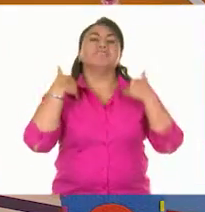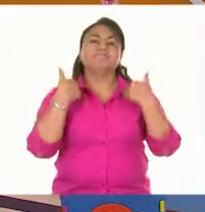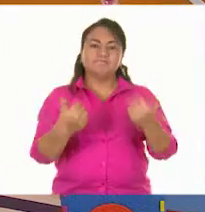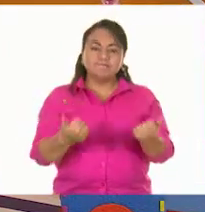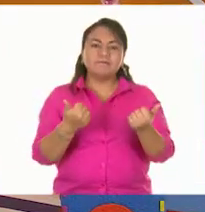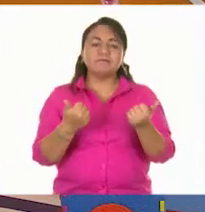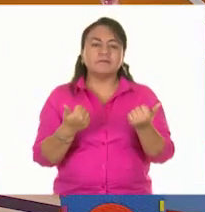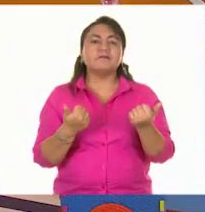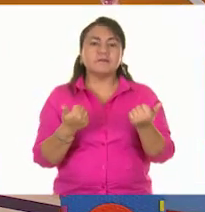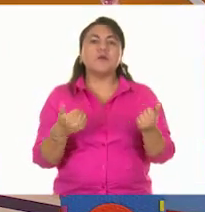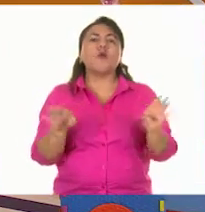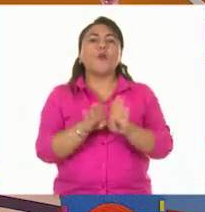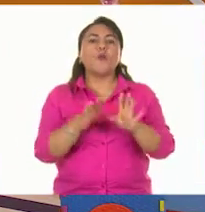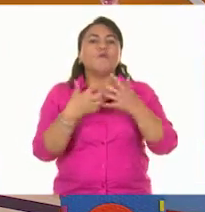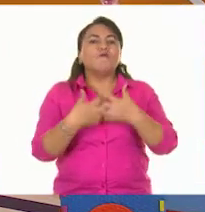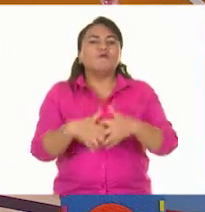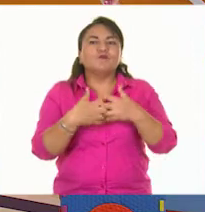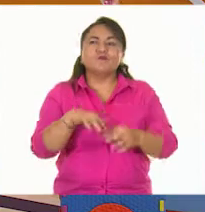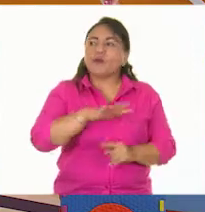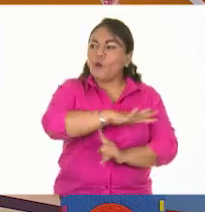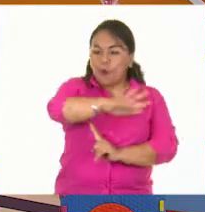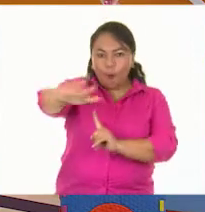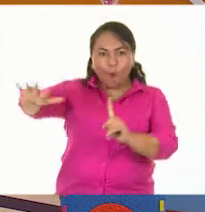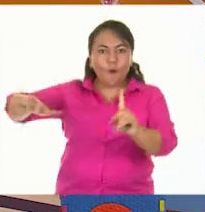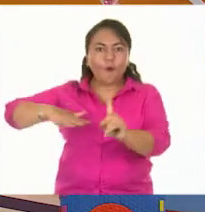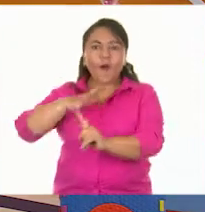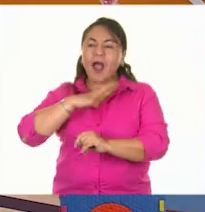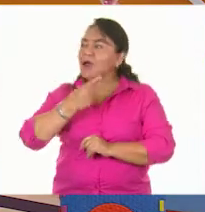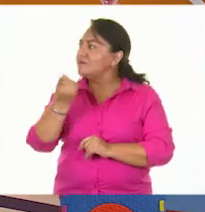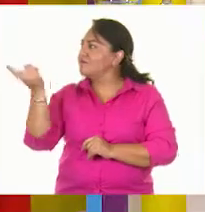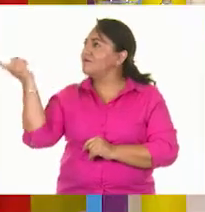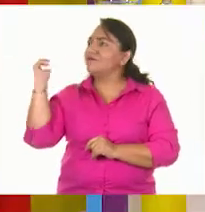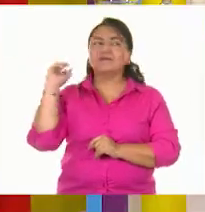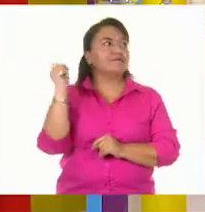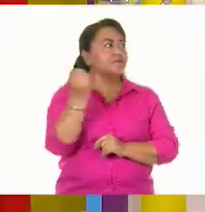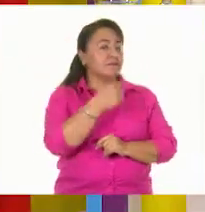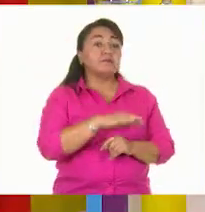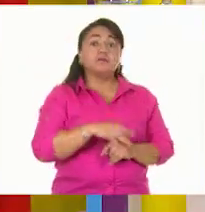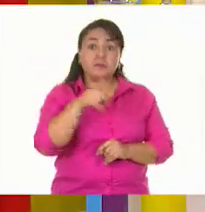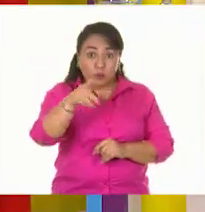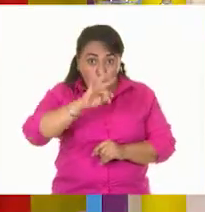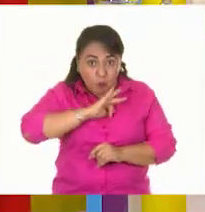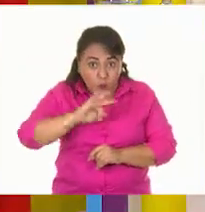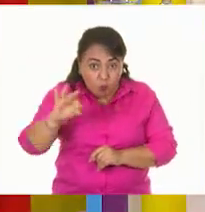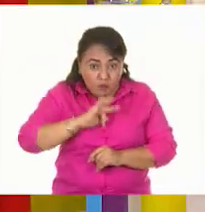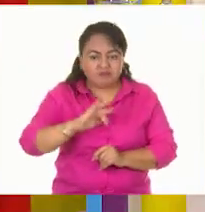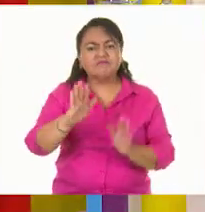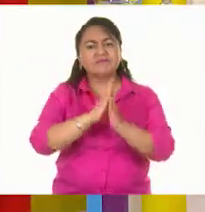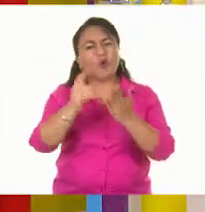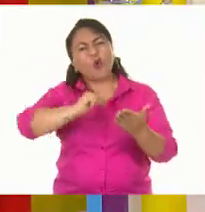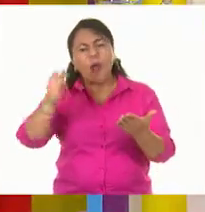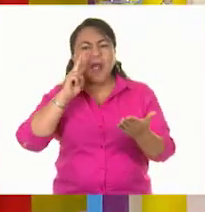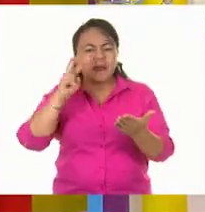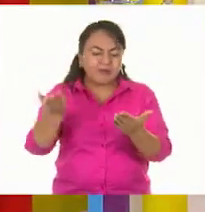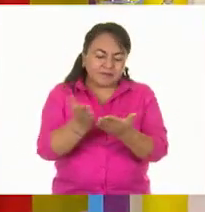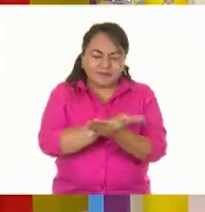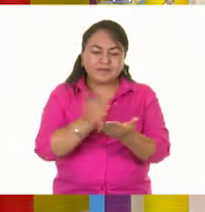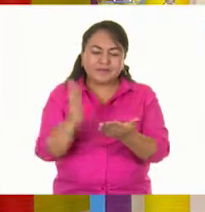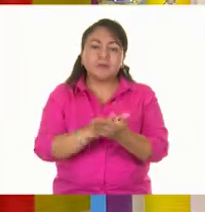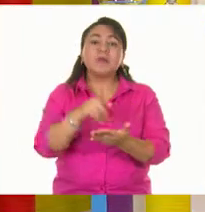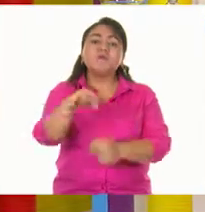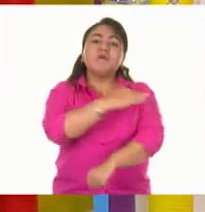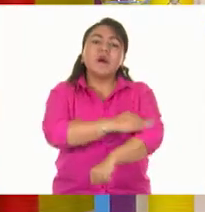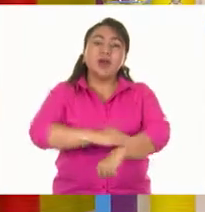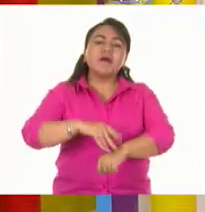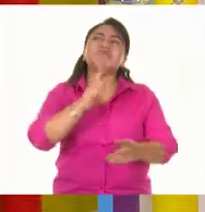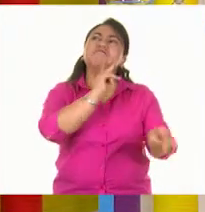cómo es que funciona todo lo que hay a nuestro alrededor. Si te es posible, consulta a otros libros y comenta el tema de hoy con